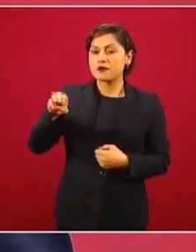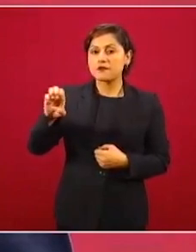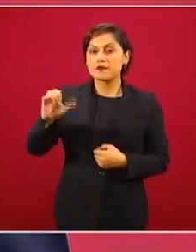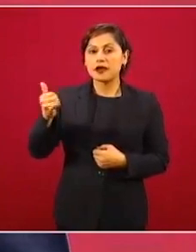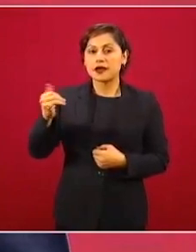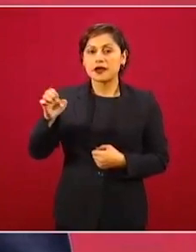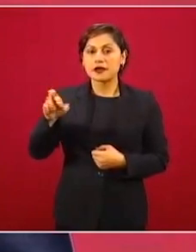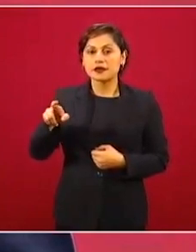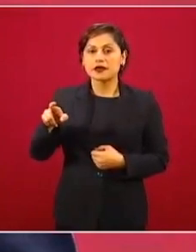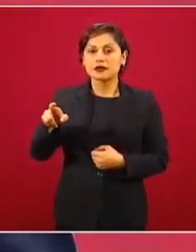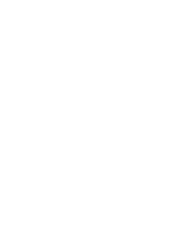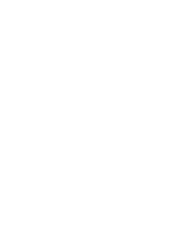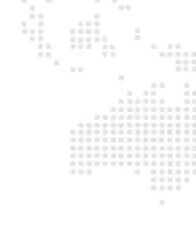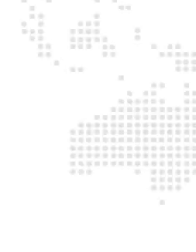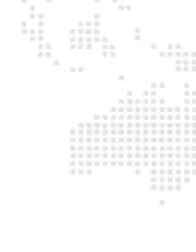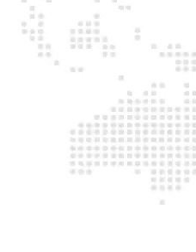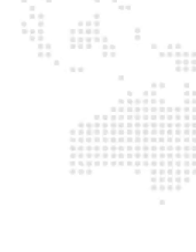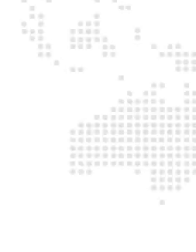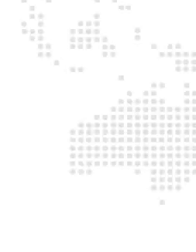informe.